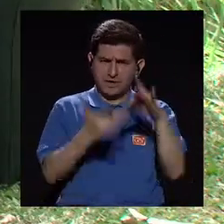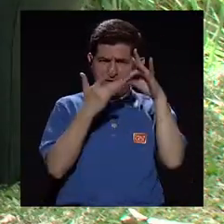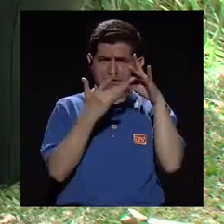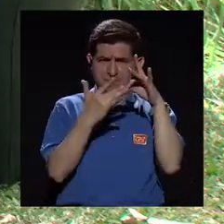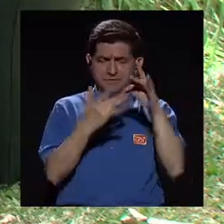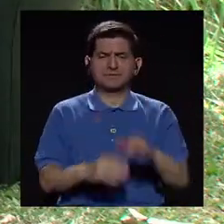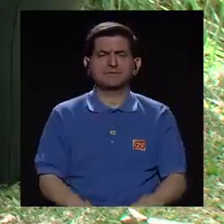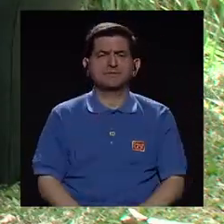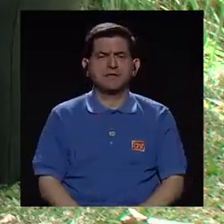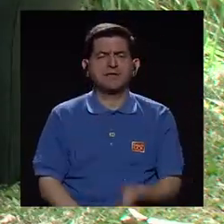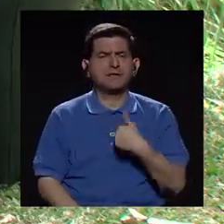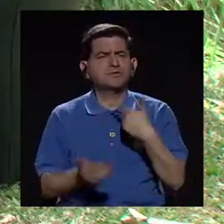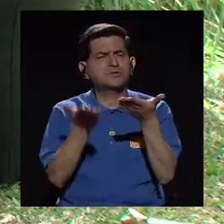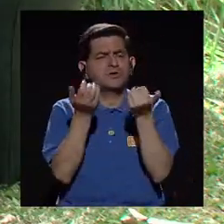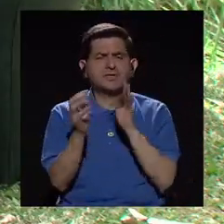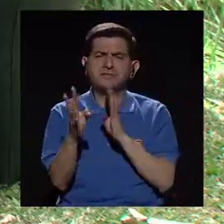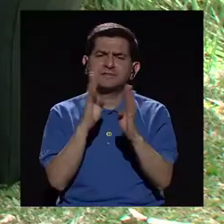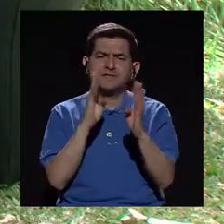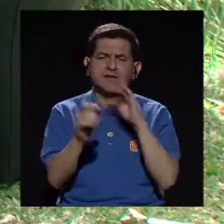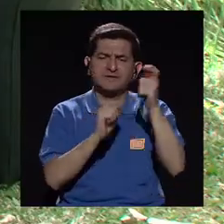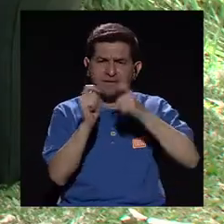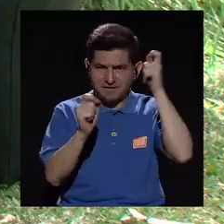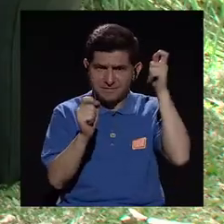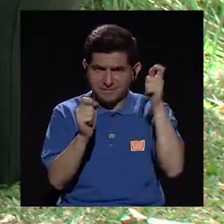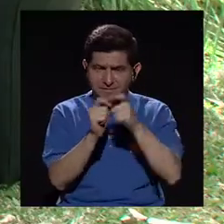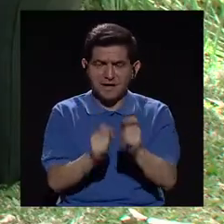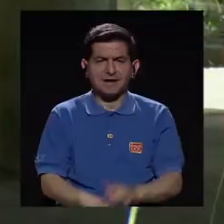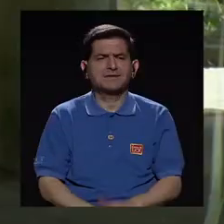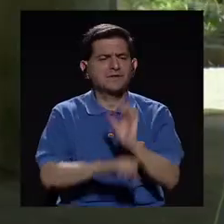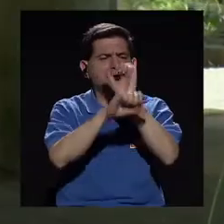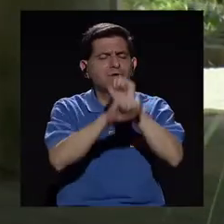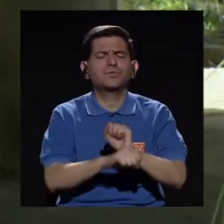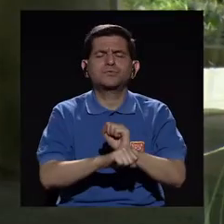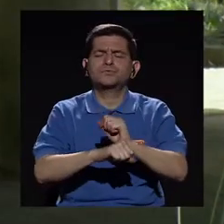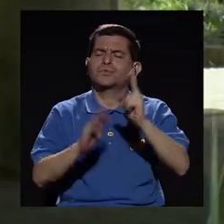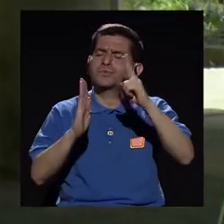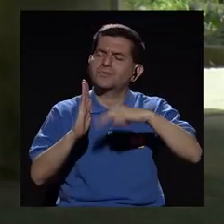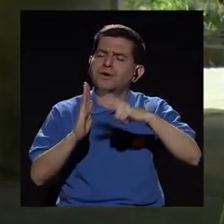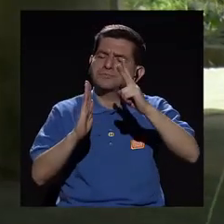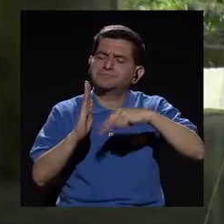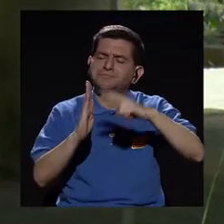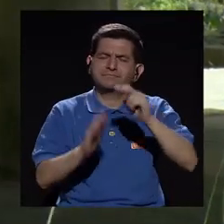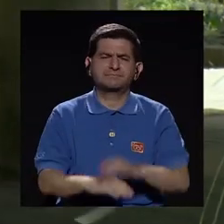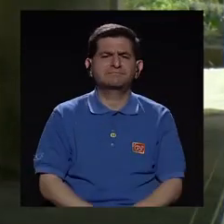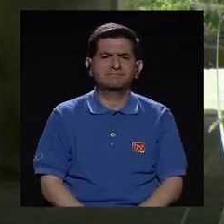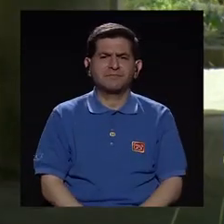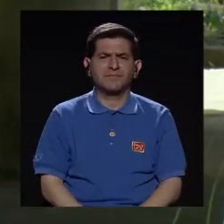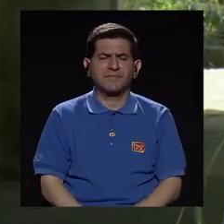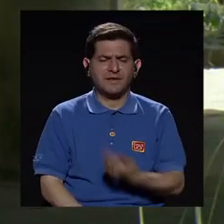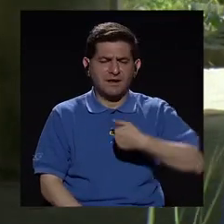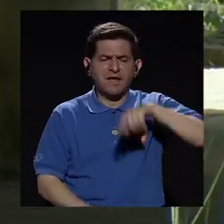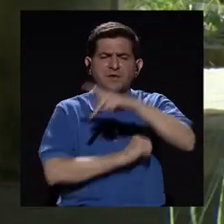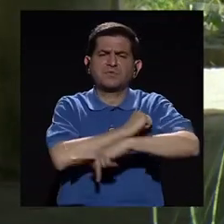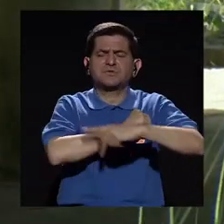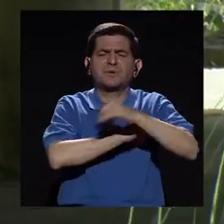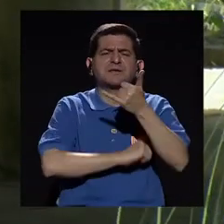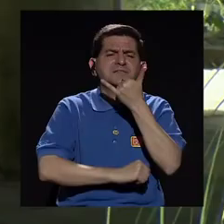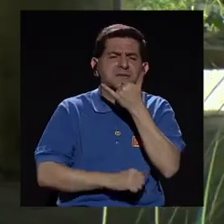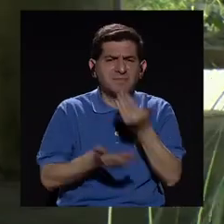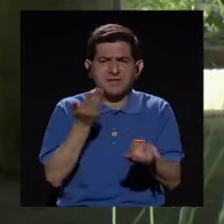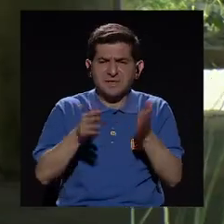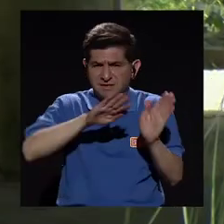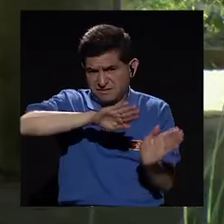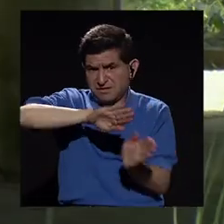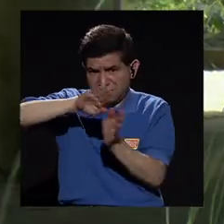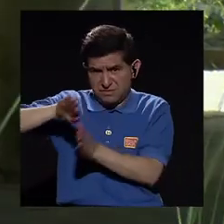particularmente. Y me gustaría hablar don Carlos precisamente del hábito de la lectura, ¿verdad? ¿Qué ha pasado en nuestro país? ¿Lo hemos dejado